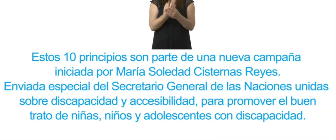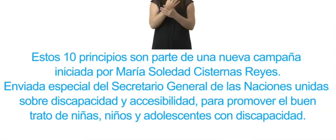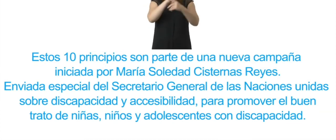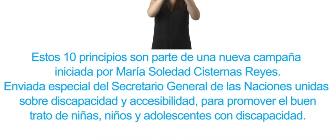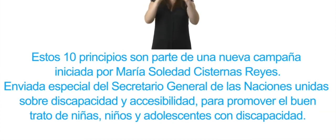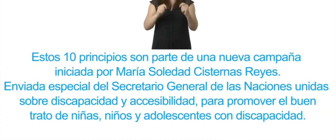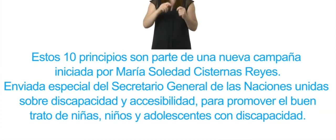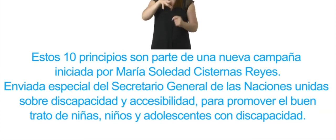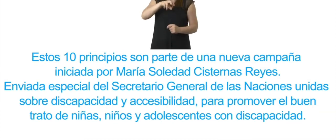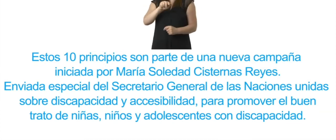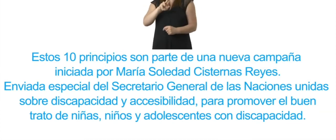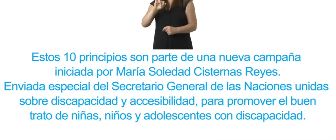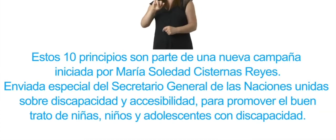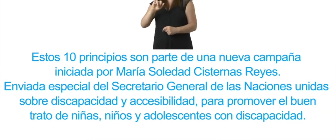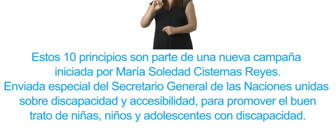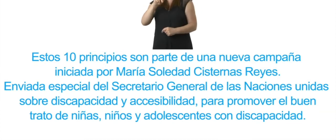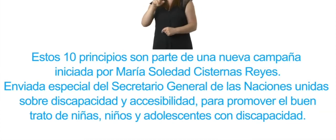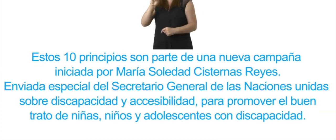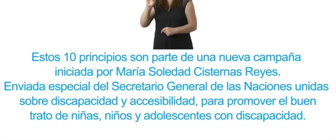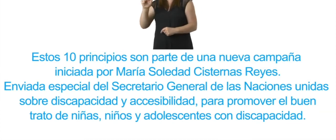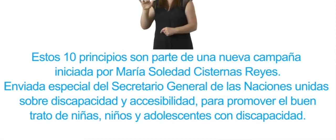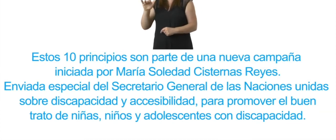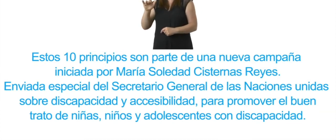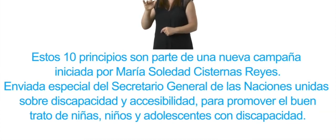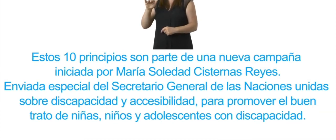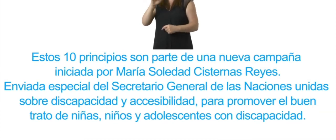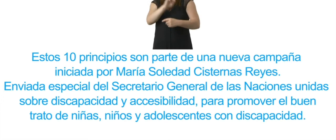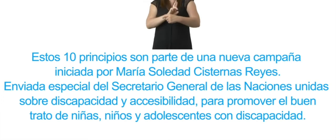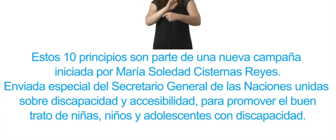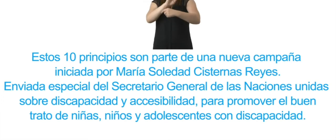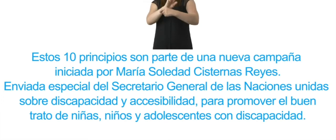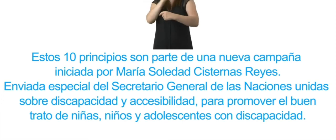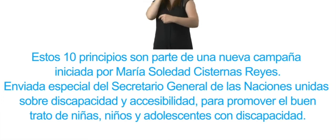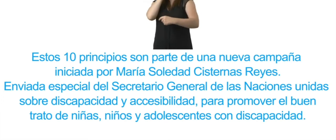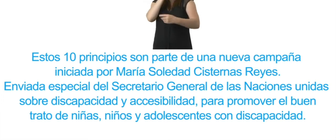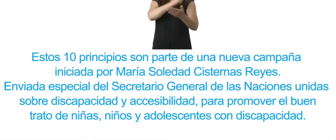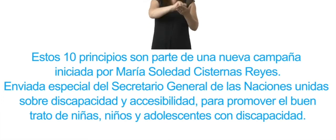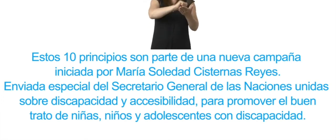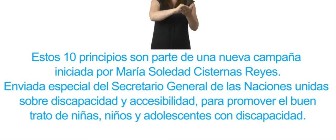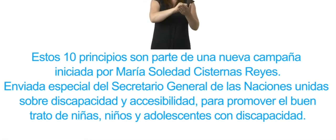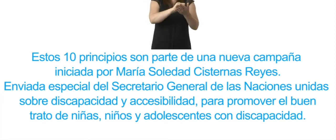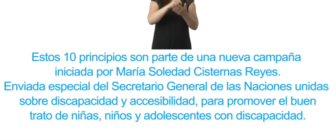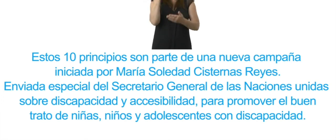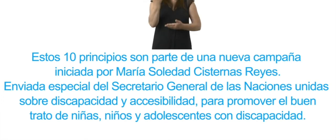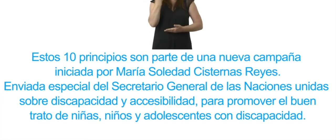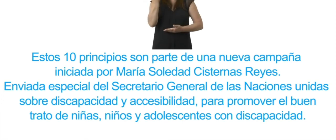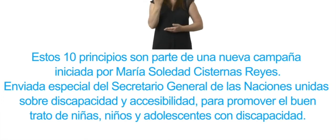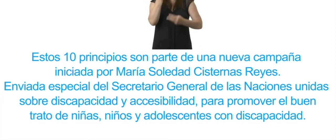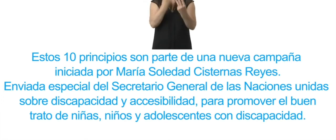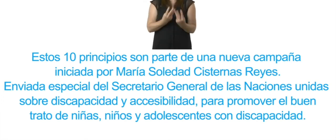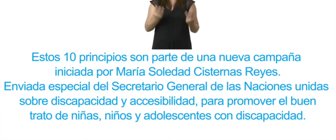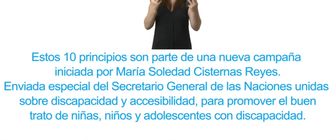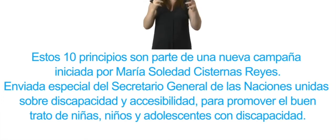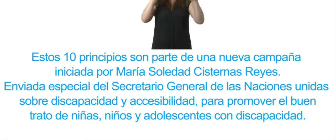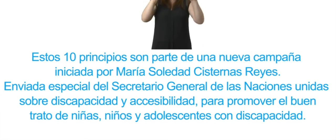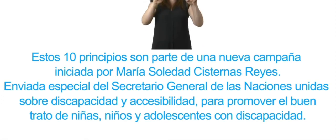campaña iniciada por María Soledad Cisternas Reyes, enviada especial del Secretario General de Naciones Unidas sobre discapacidad